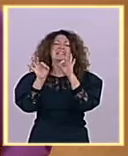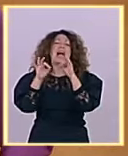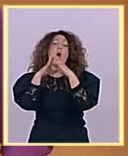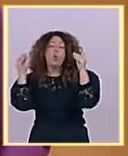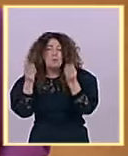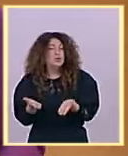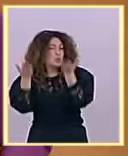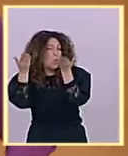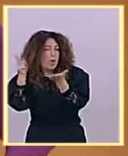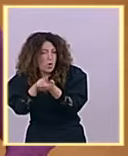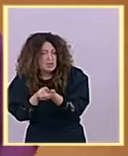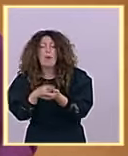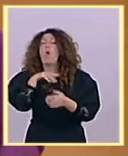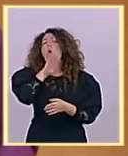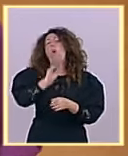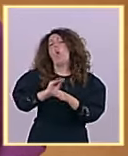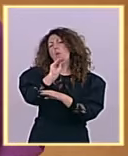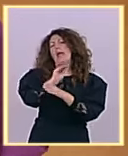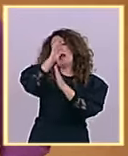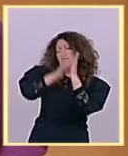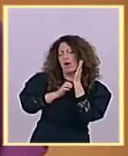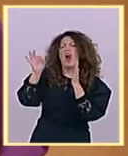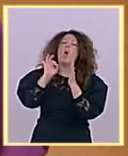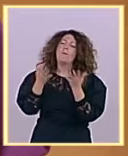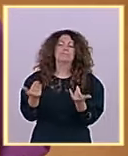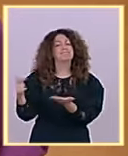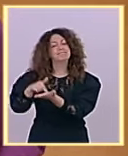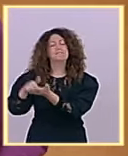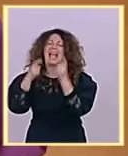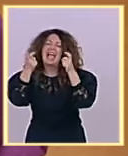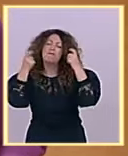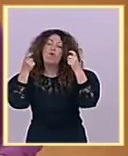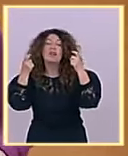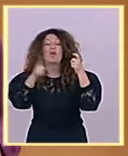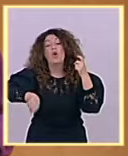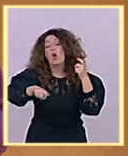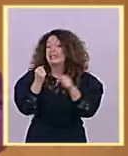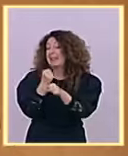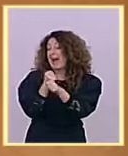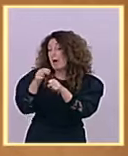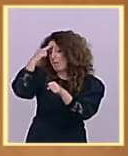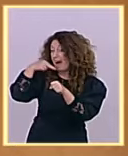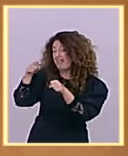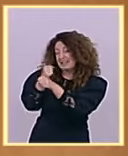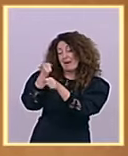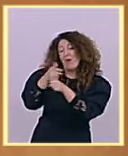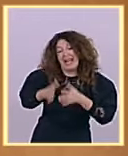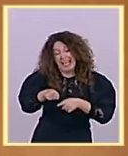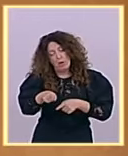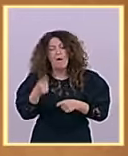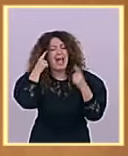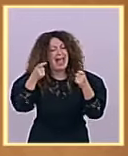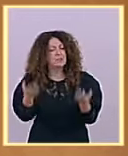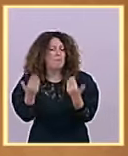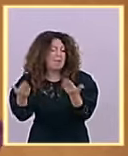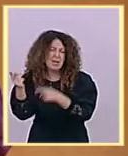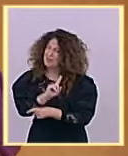esfuerzo a los hijos de los trabajadores no vamos a aumentar los impuestos y menos a los yates de lujo que propusieron ustedes bajarlos